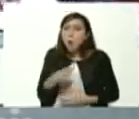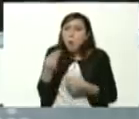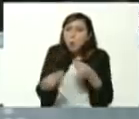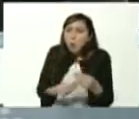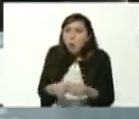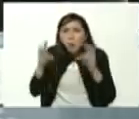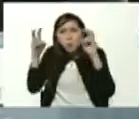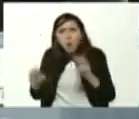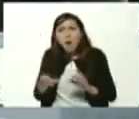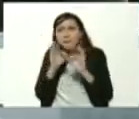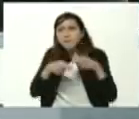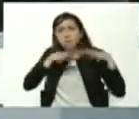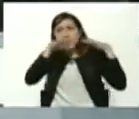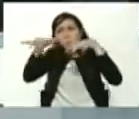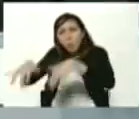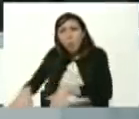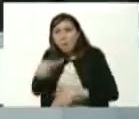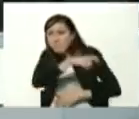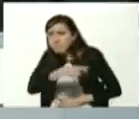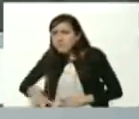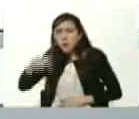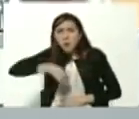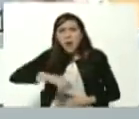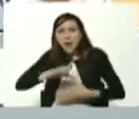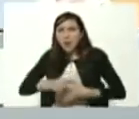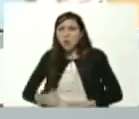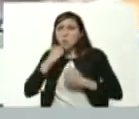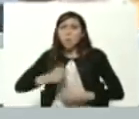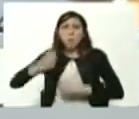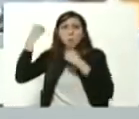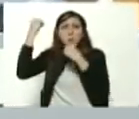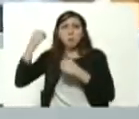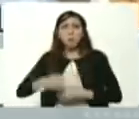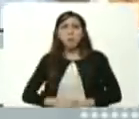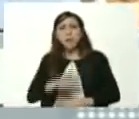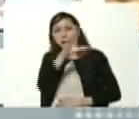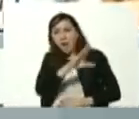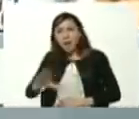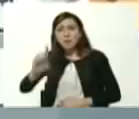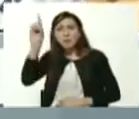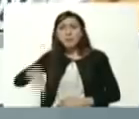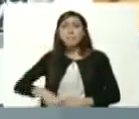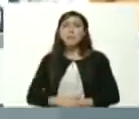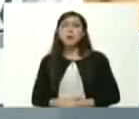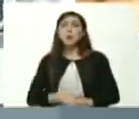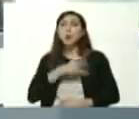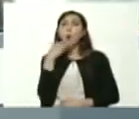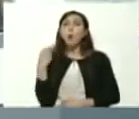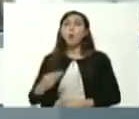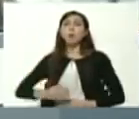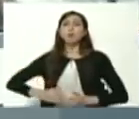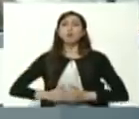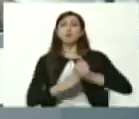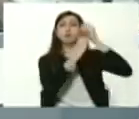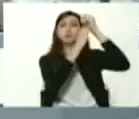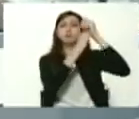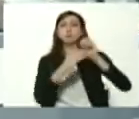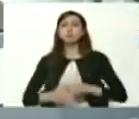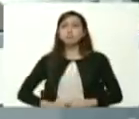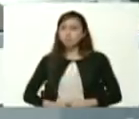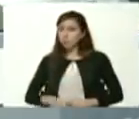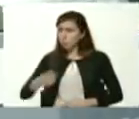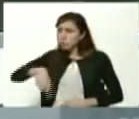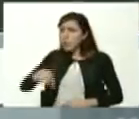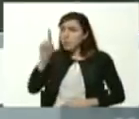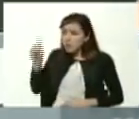una nueva ola de pueblo se levanta en América Latina y el Caribe y la juventud va en la vanguardia como deben ir